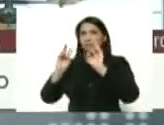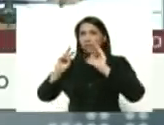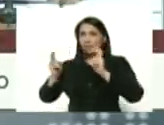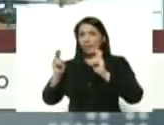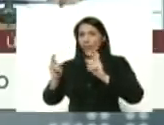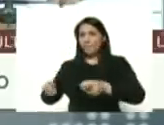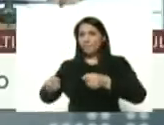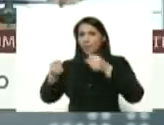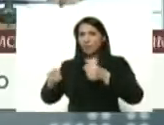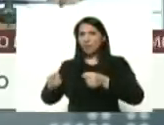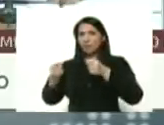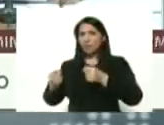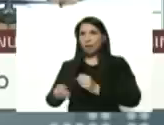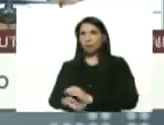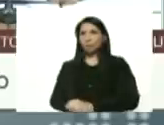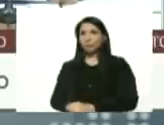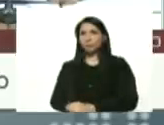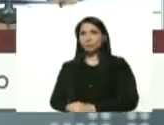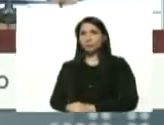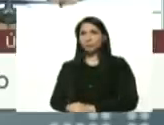mercado las pulgas